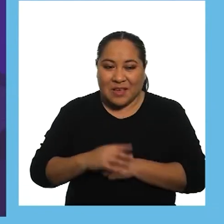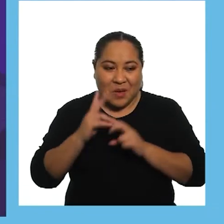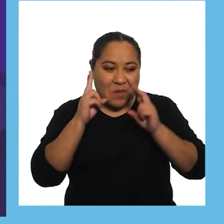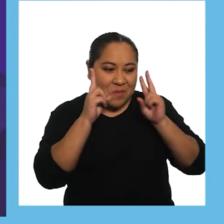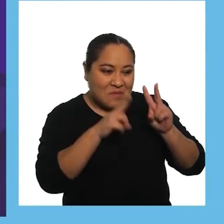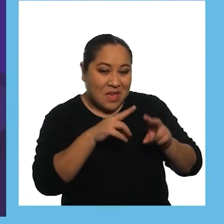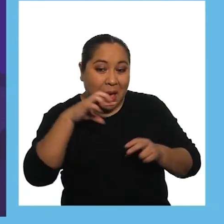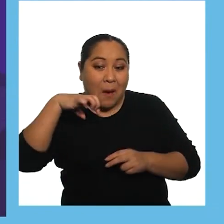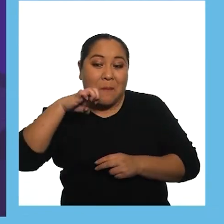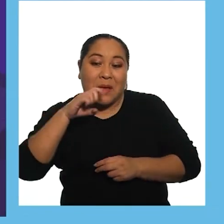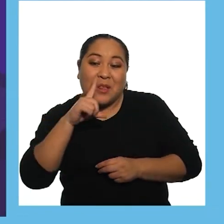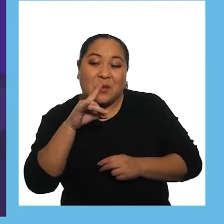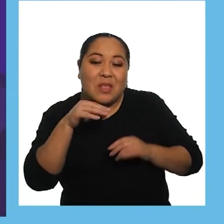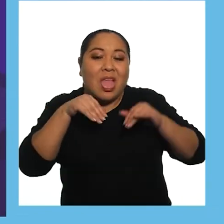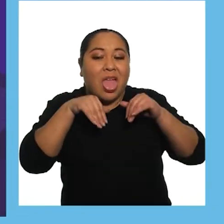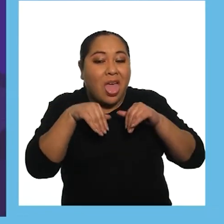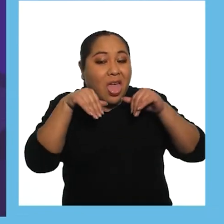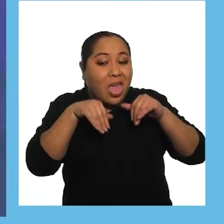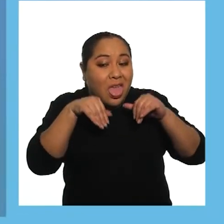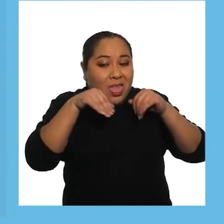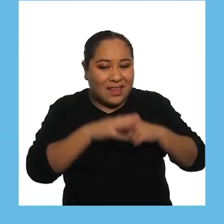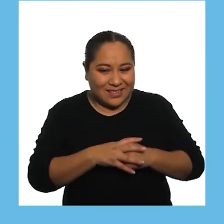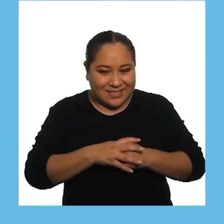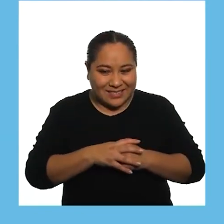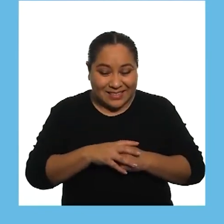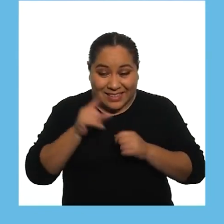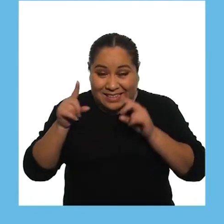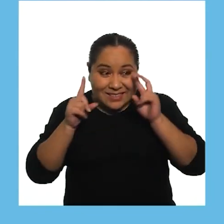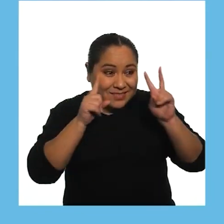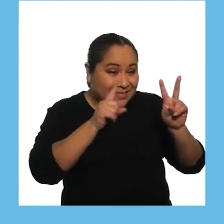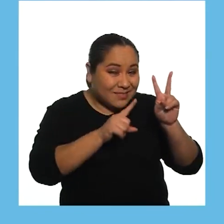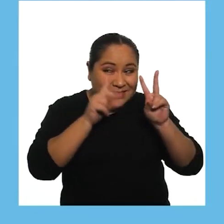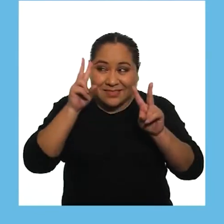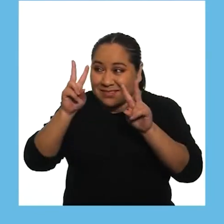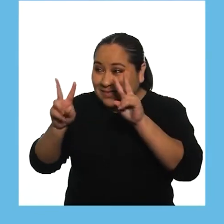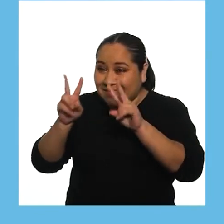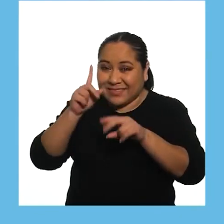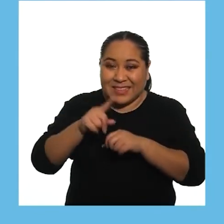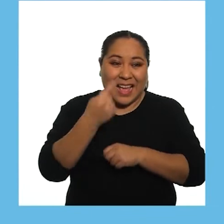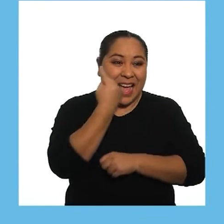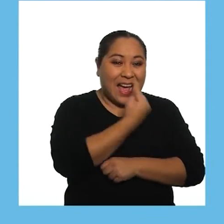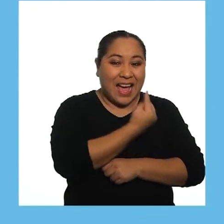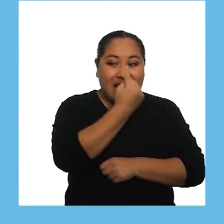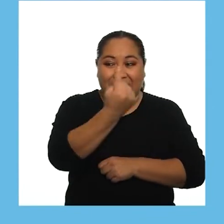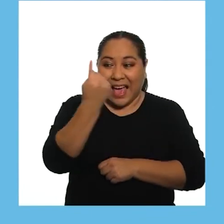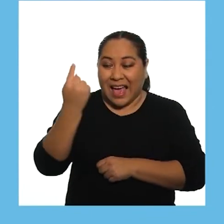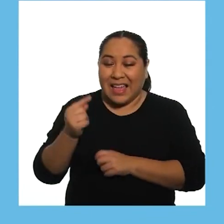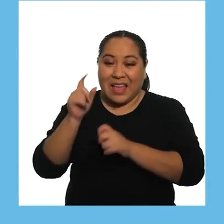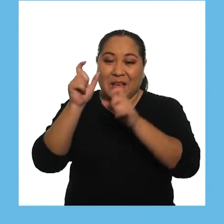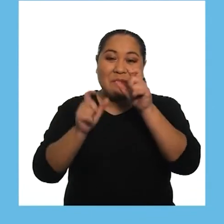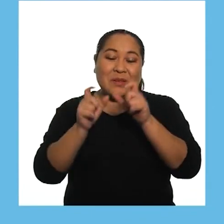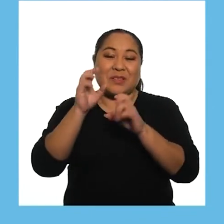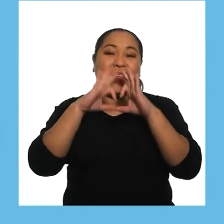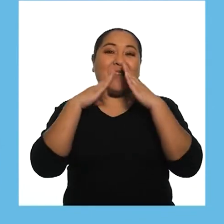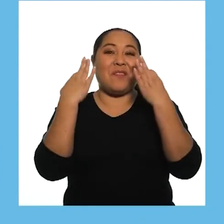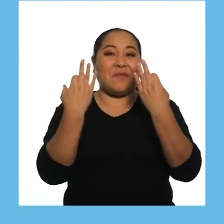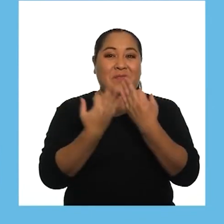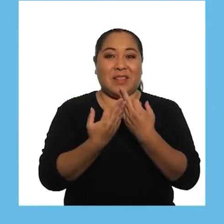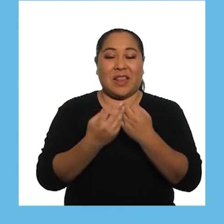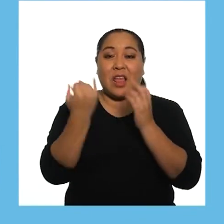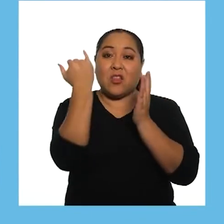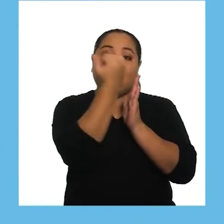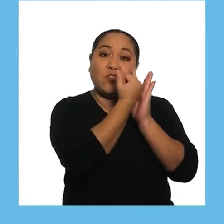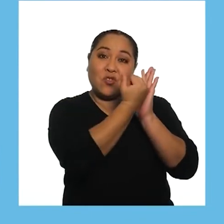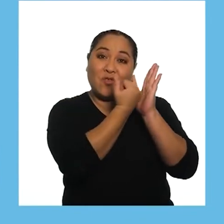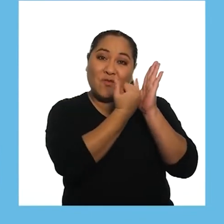Y a Pelusa Motiva el reconocimiento De cada uno de los miembros De la